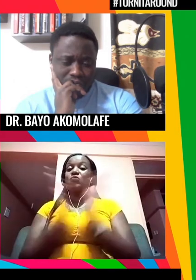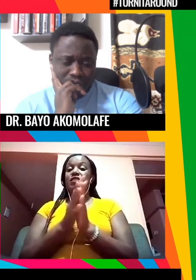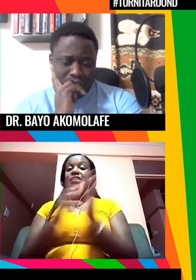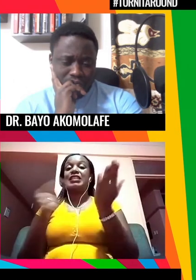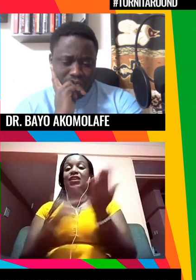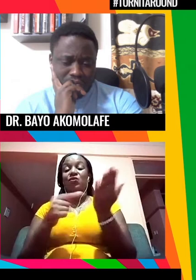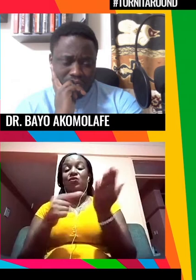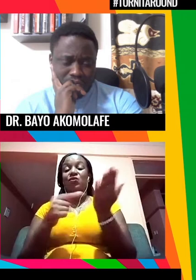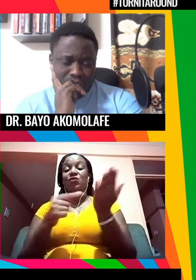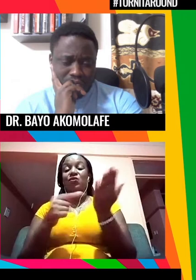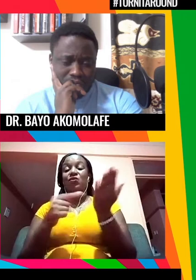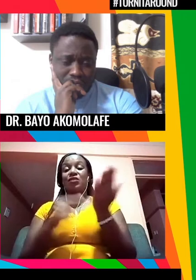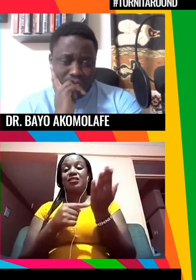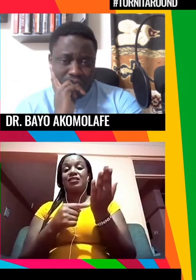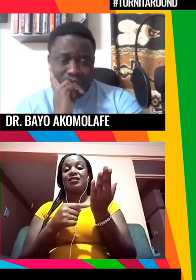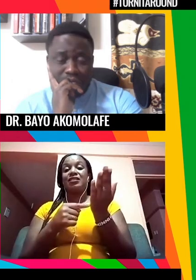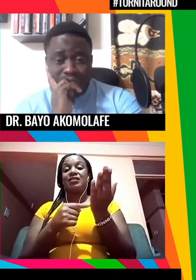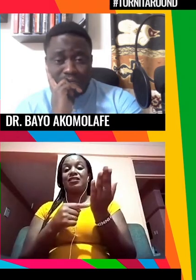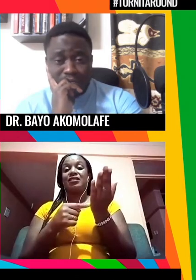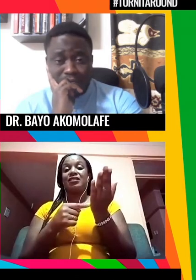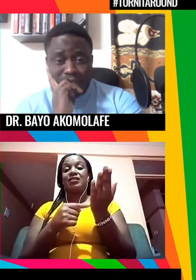pero la COVID también nos ha mostrado